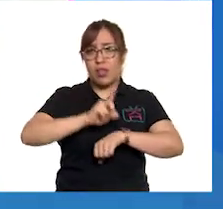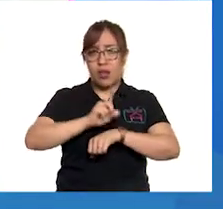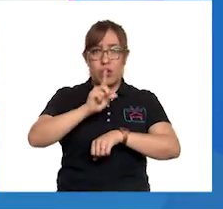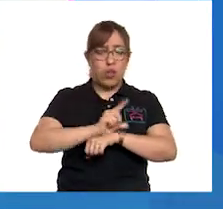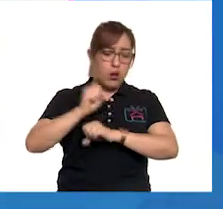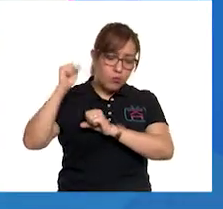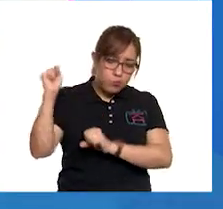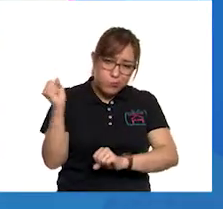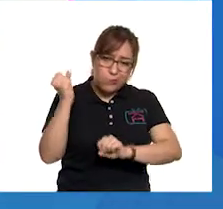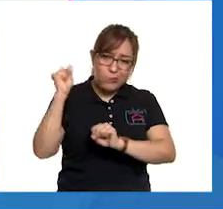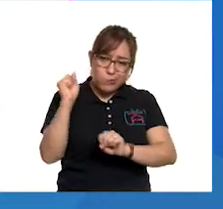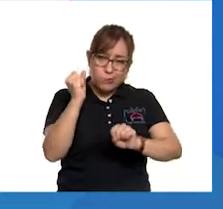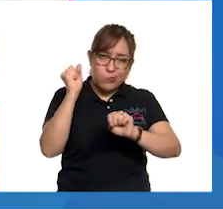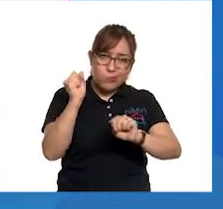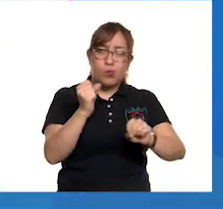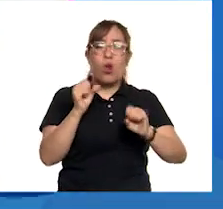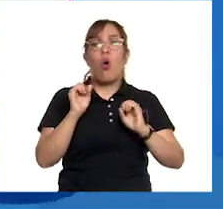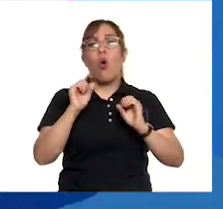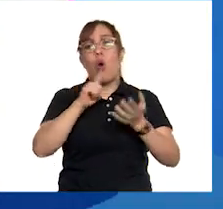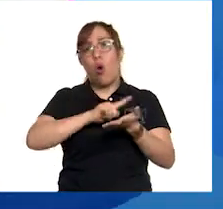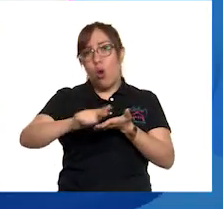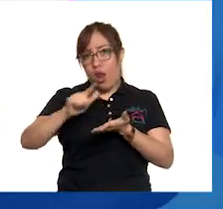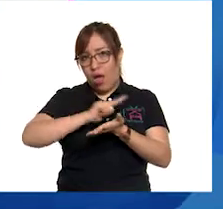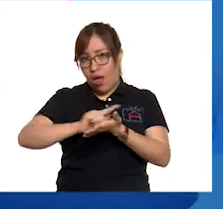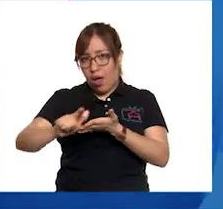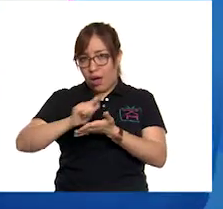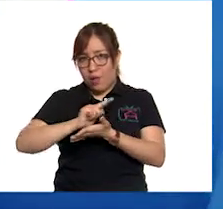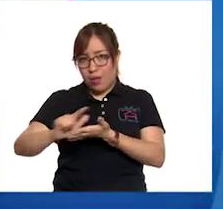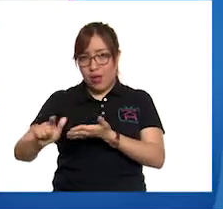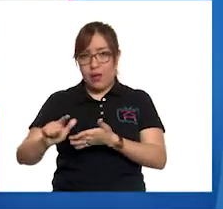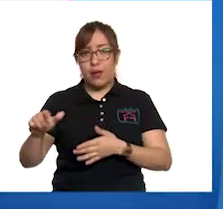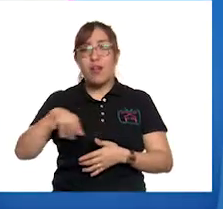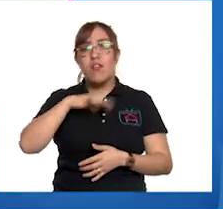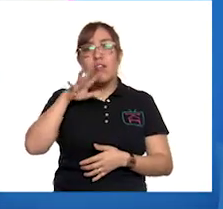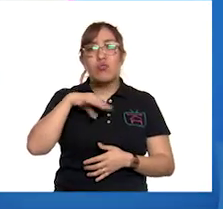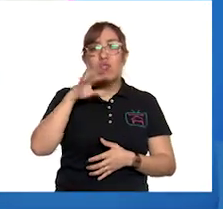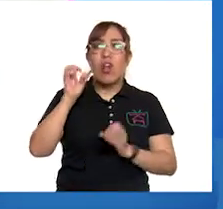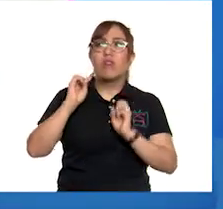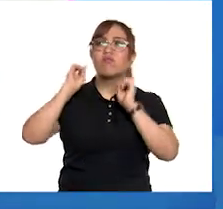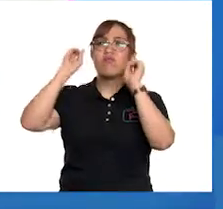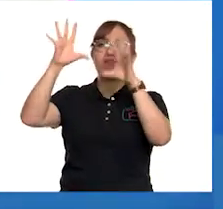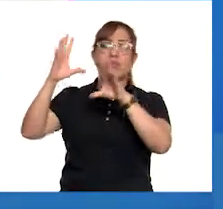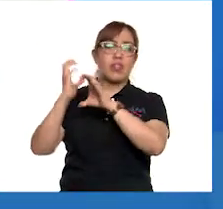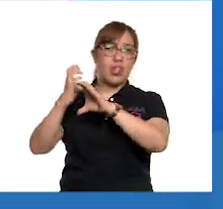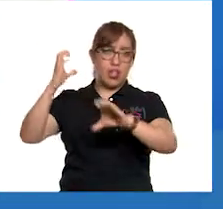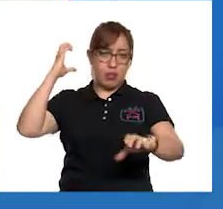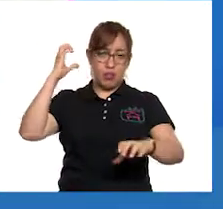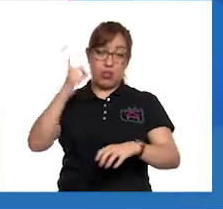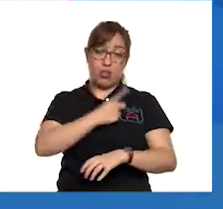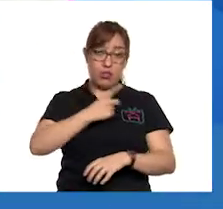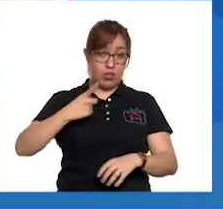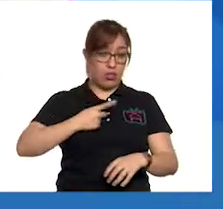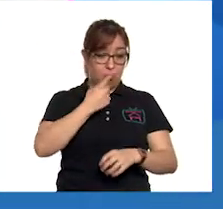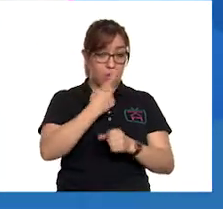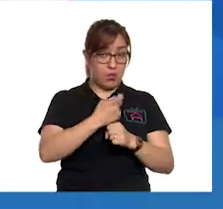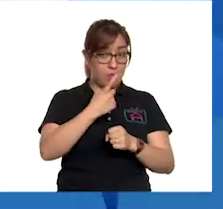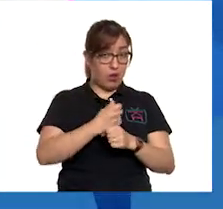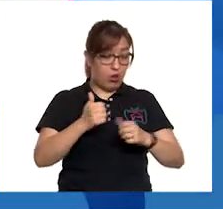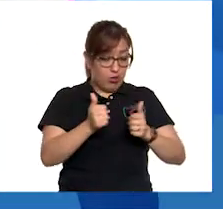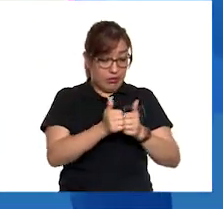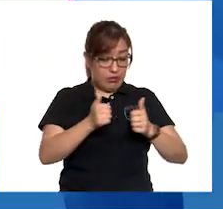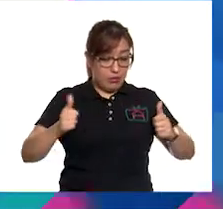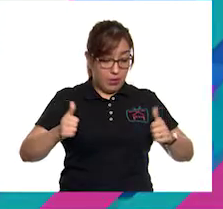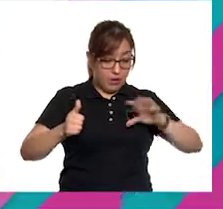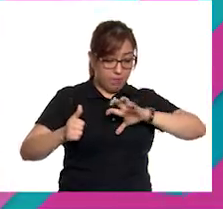y se lava, y pues se tira la basura en el camión, bueno, se separa y se tira en el camión en el día que